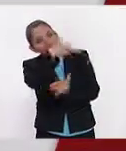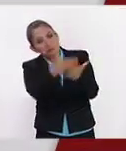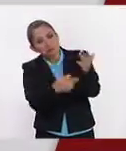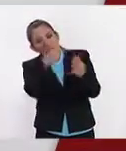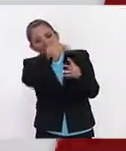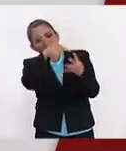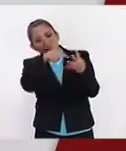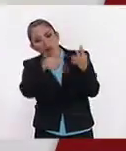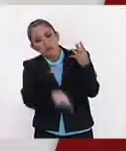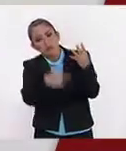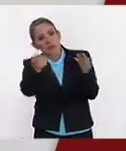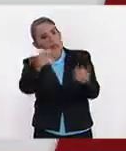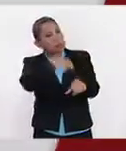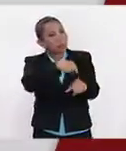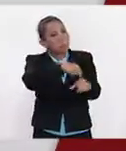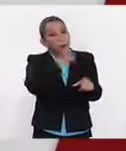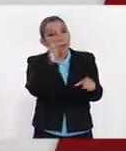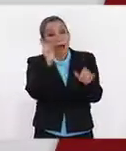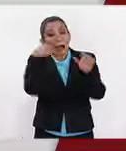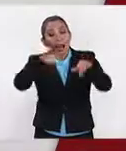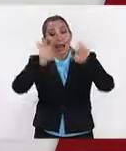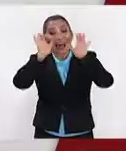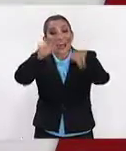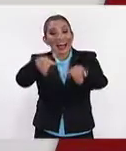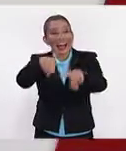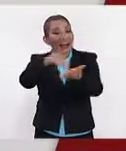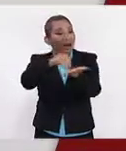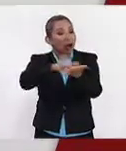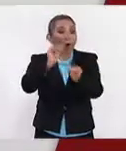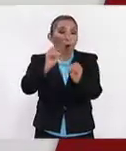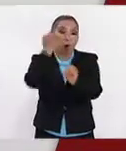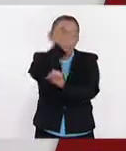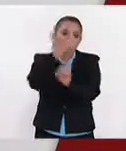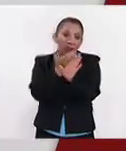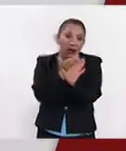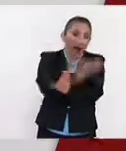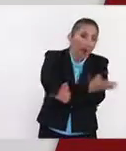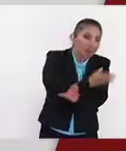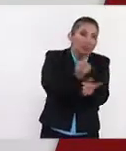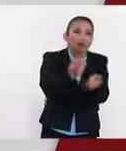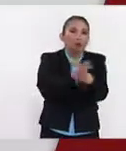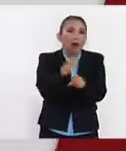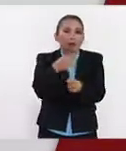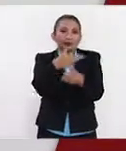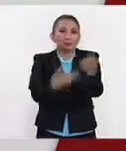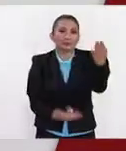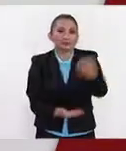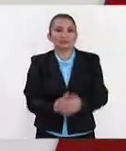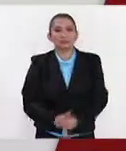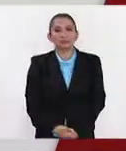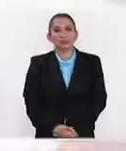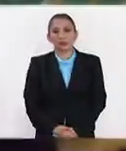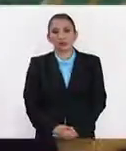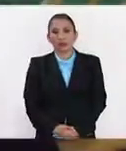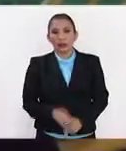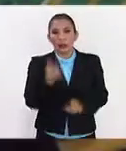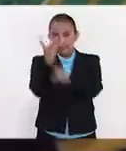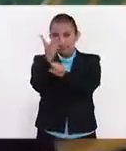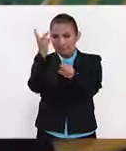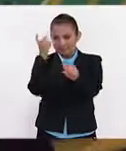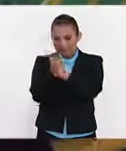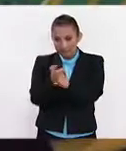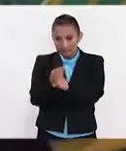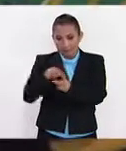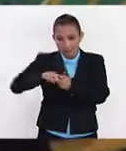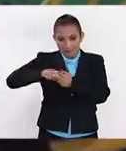pues, lo que son los tiempos para poder inscribirse, si hay que hacer examen de admisión, etcétera? Sí, la convocatoria